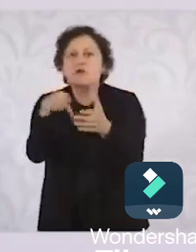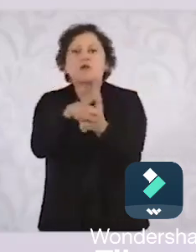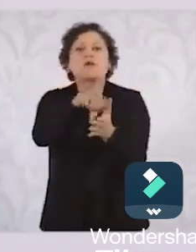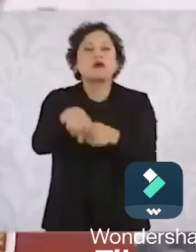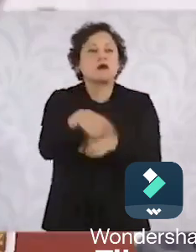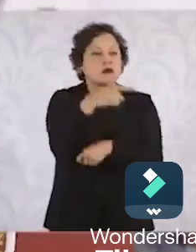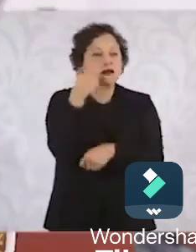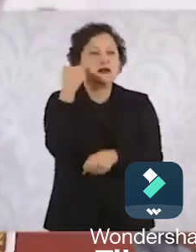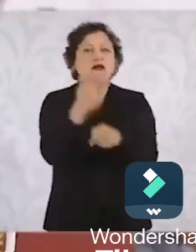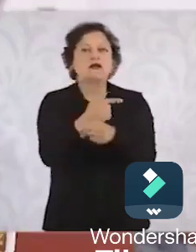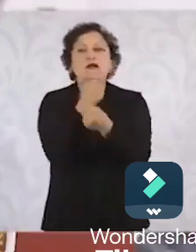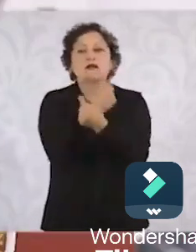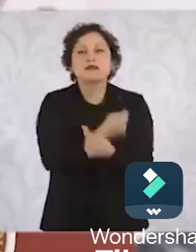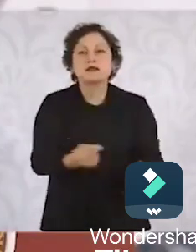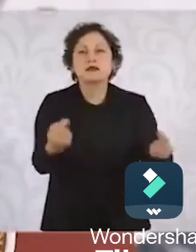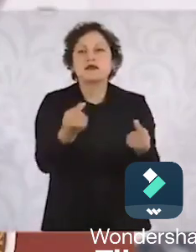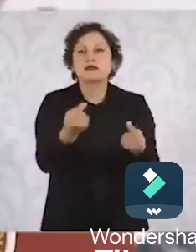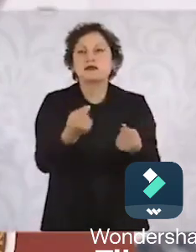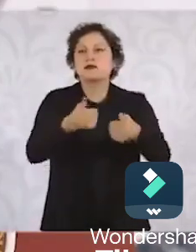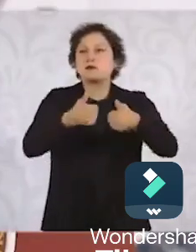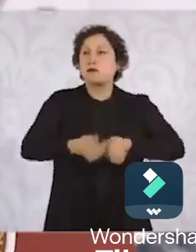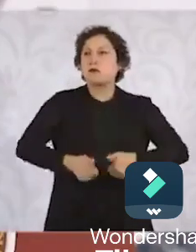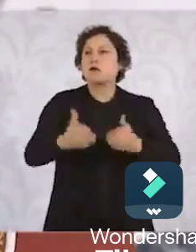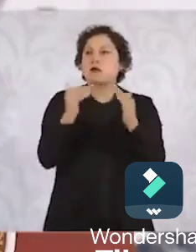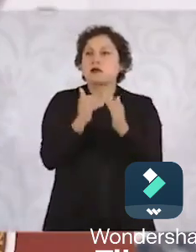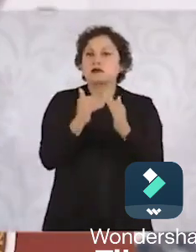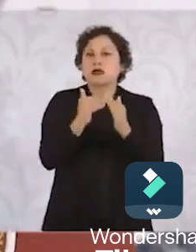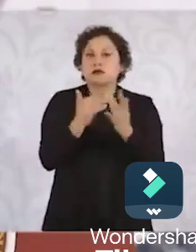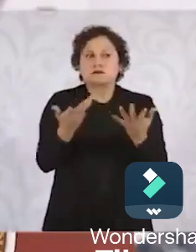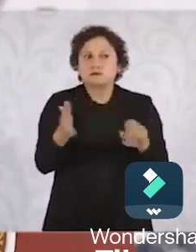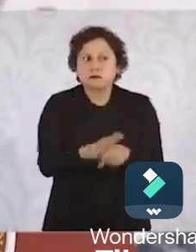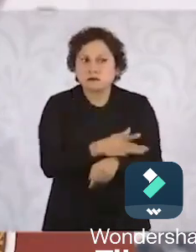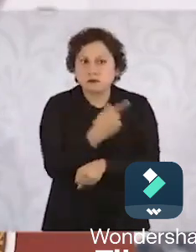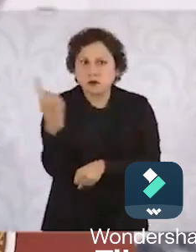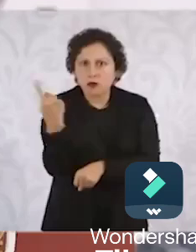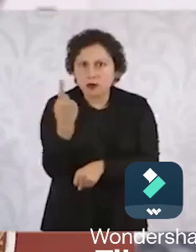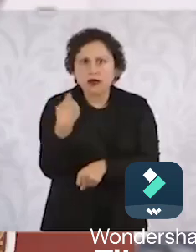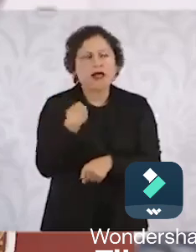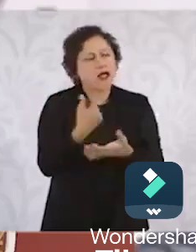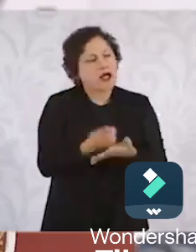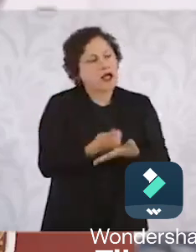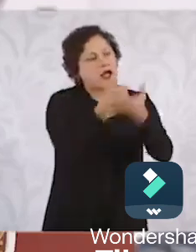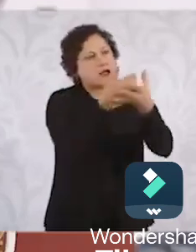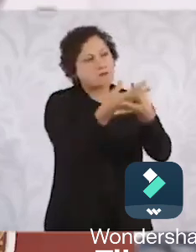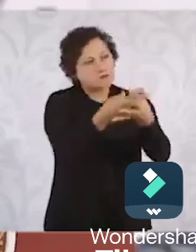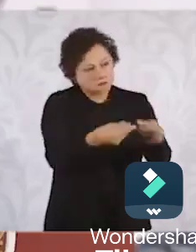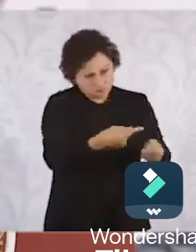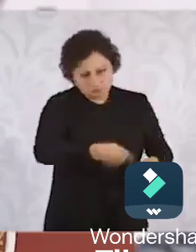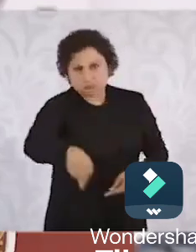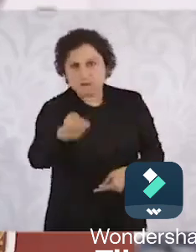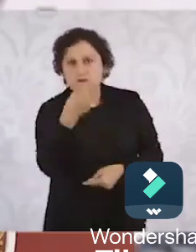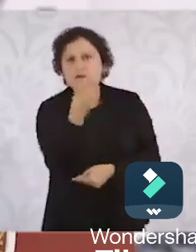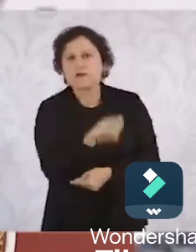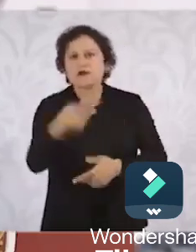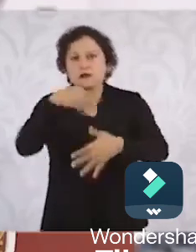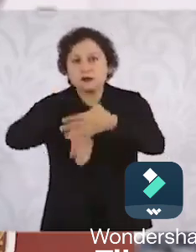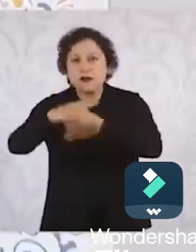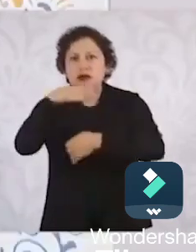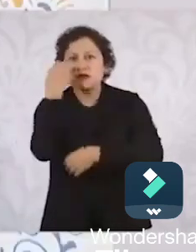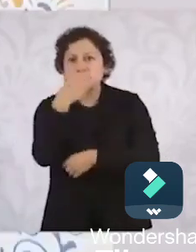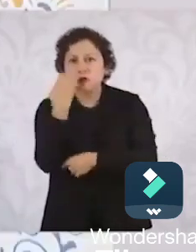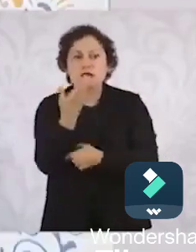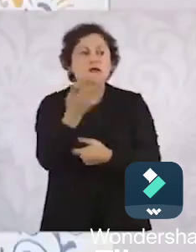escuela por alguna razón resolvíamos ese problema si el joven la joven no estaba yendo a la preparatoria